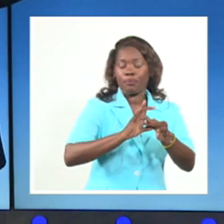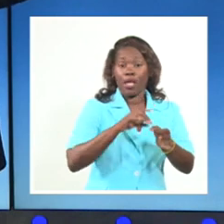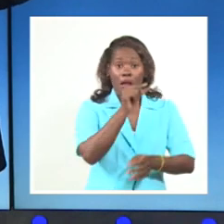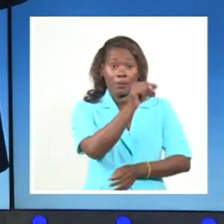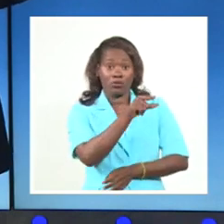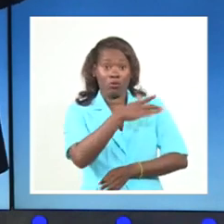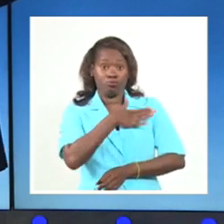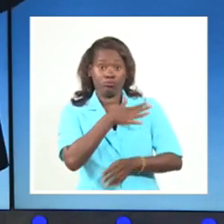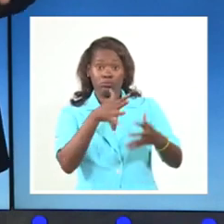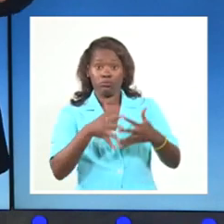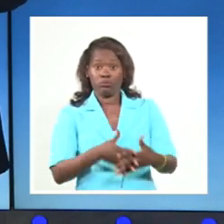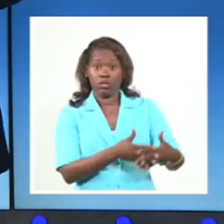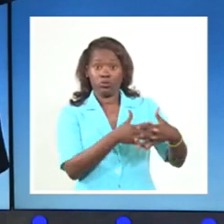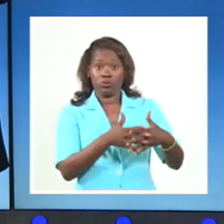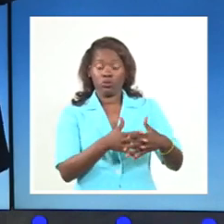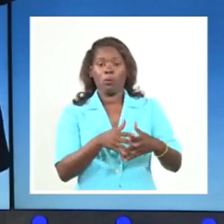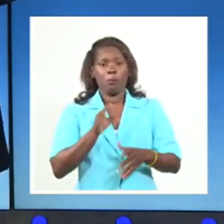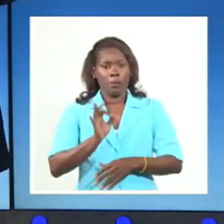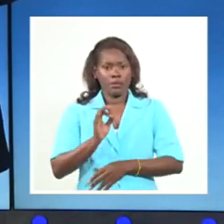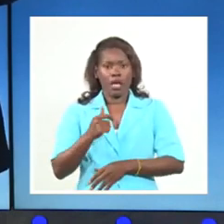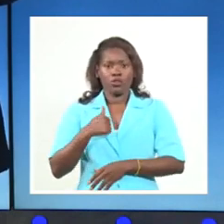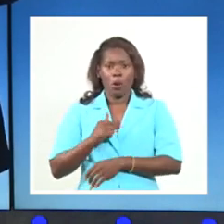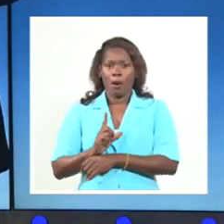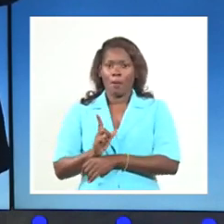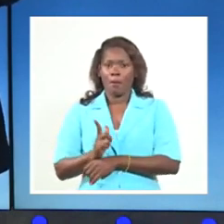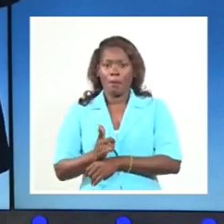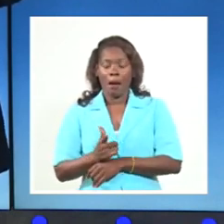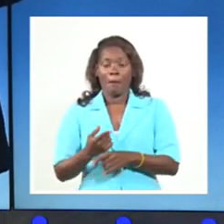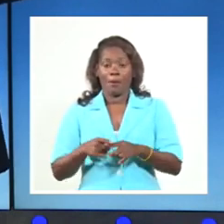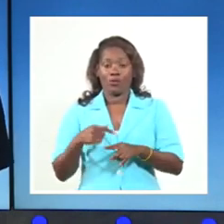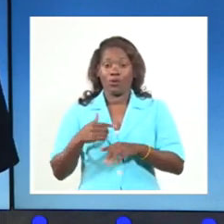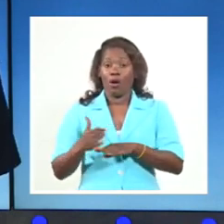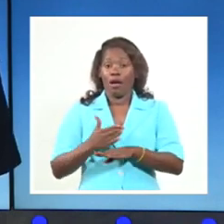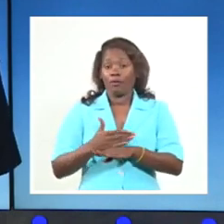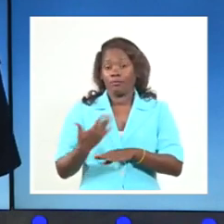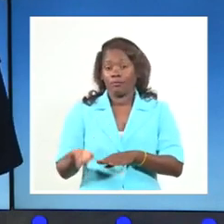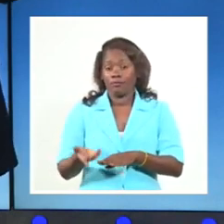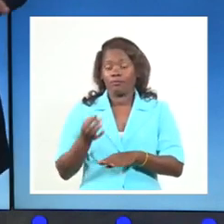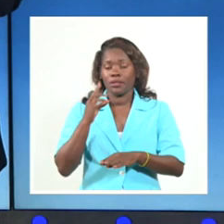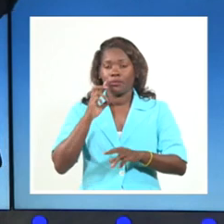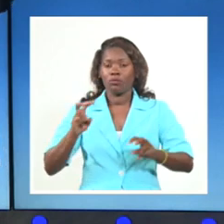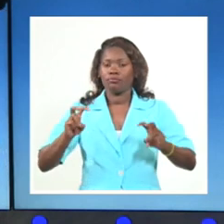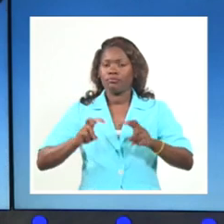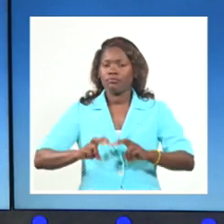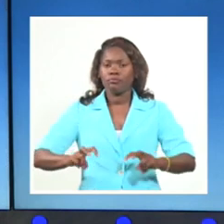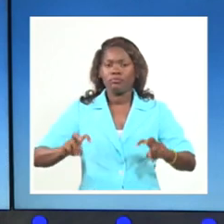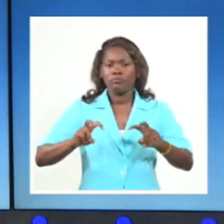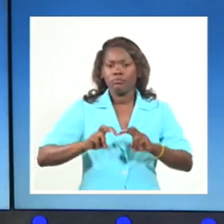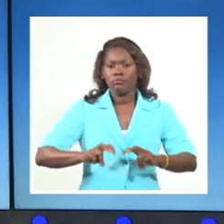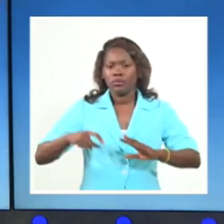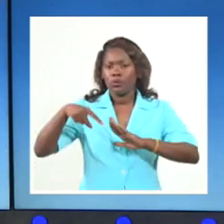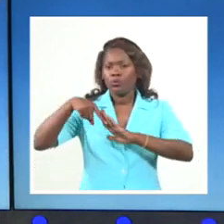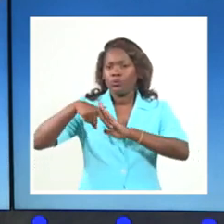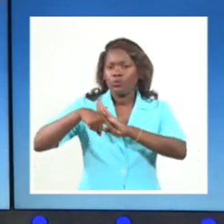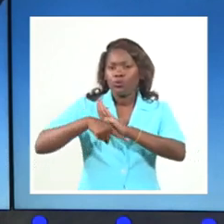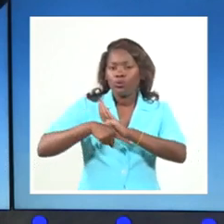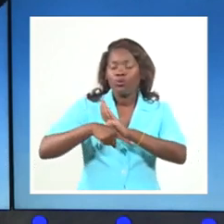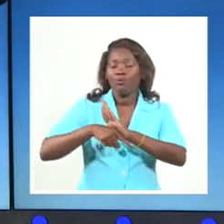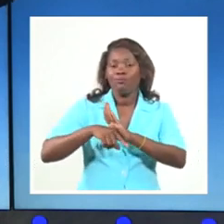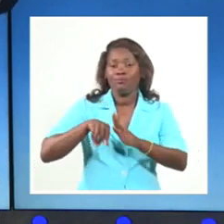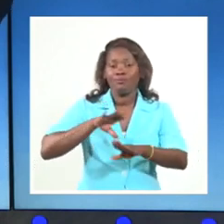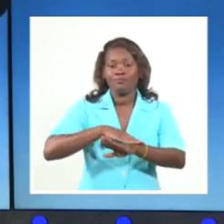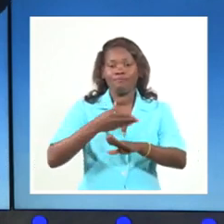demorado algunos días en regresar. Ha sido el tiempo suficiente para que reaccionara de forma estrepitosa cada uno de los